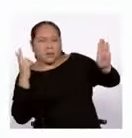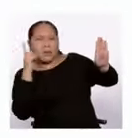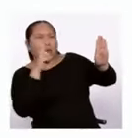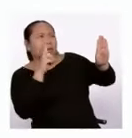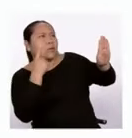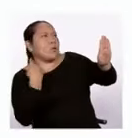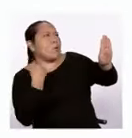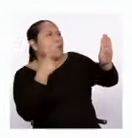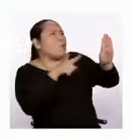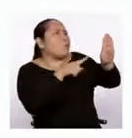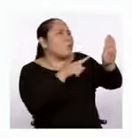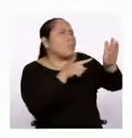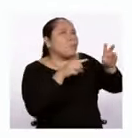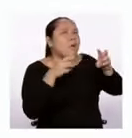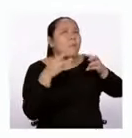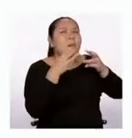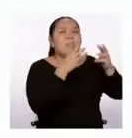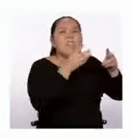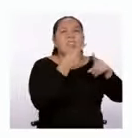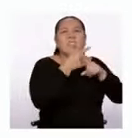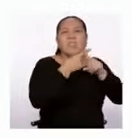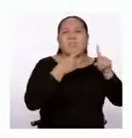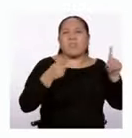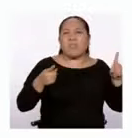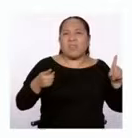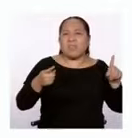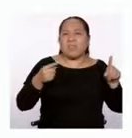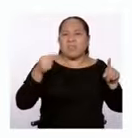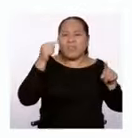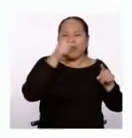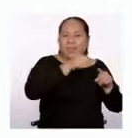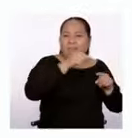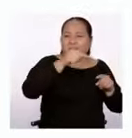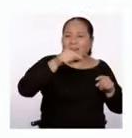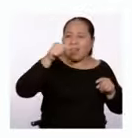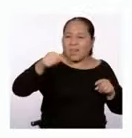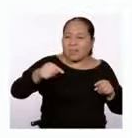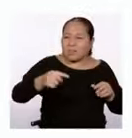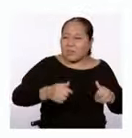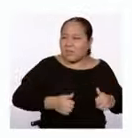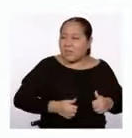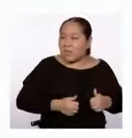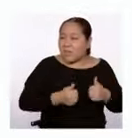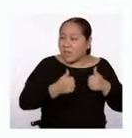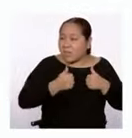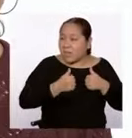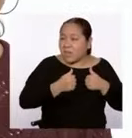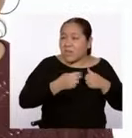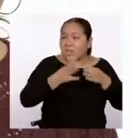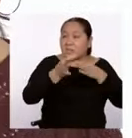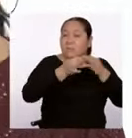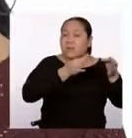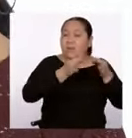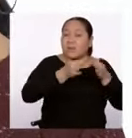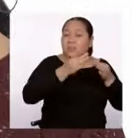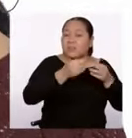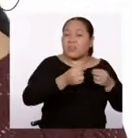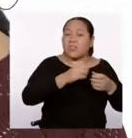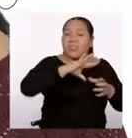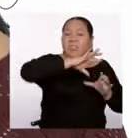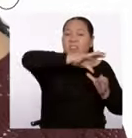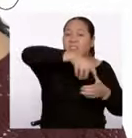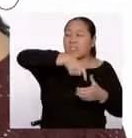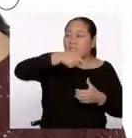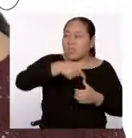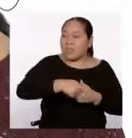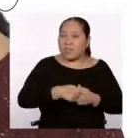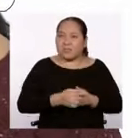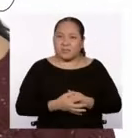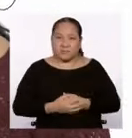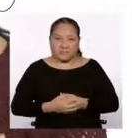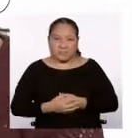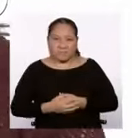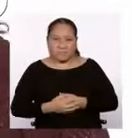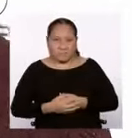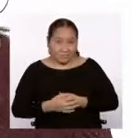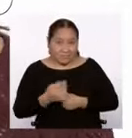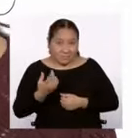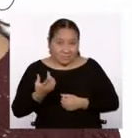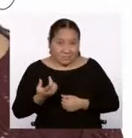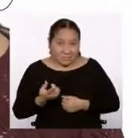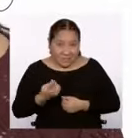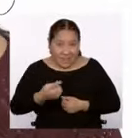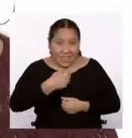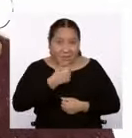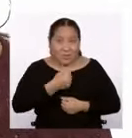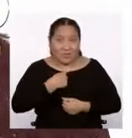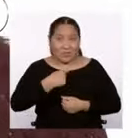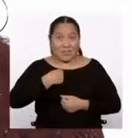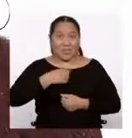distinto a cuanto es ser y vida en la tierra. ¿Qué tal les parece mi sentimiento para